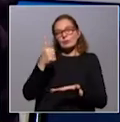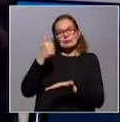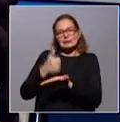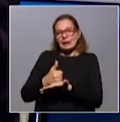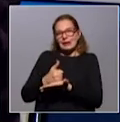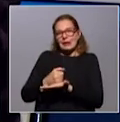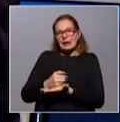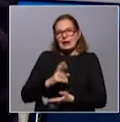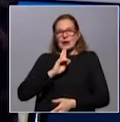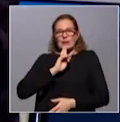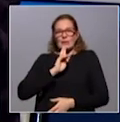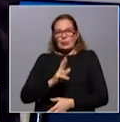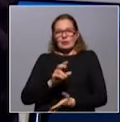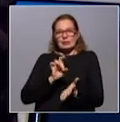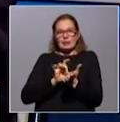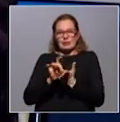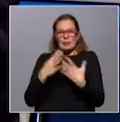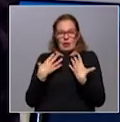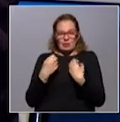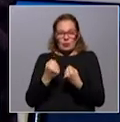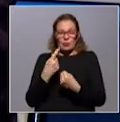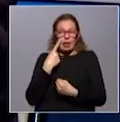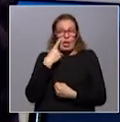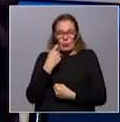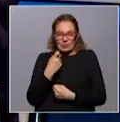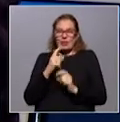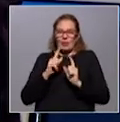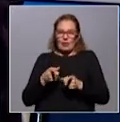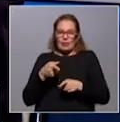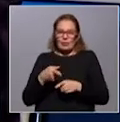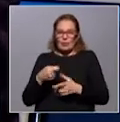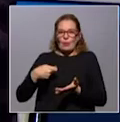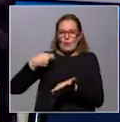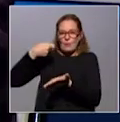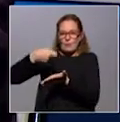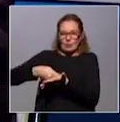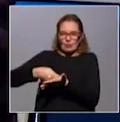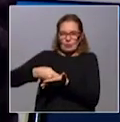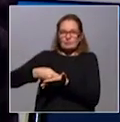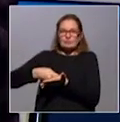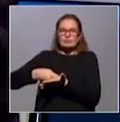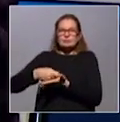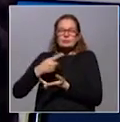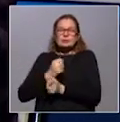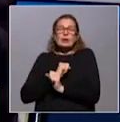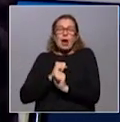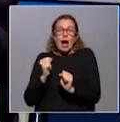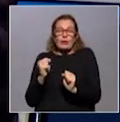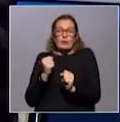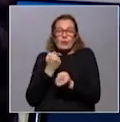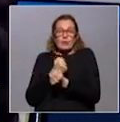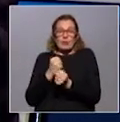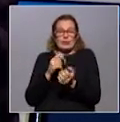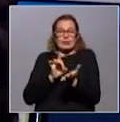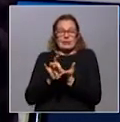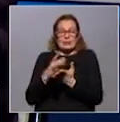también de respuesta del sistema de salud, ¿no? Se ha notado cómo esta inversión por más de una década ha permitido que el sistema